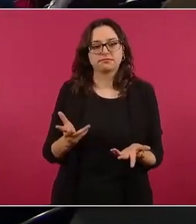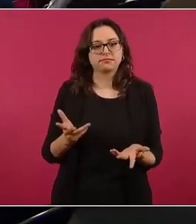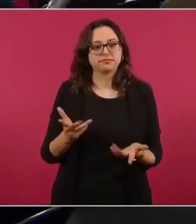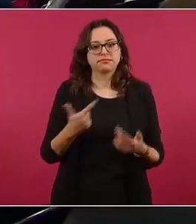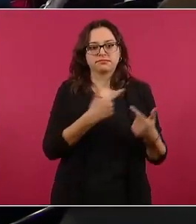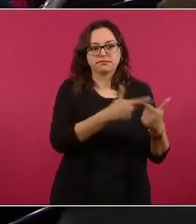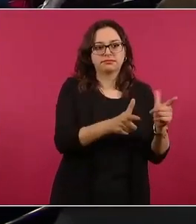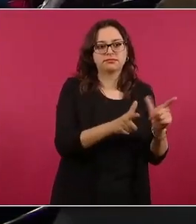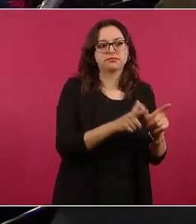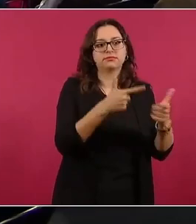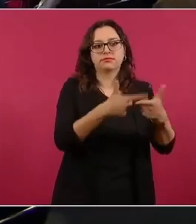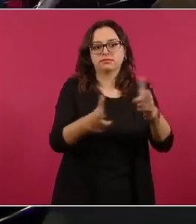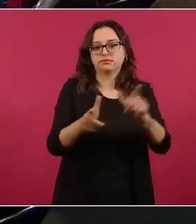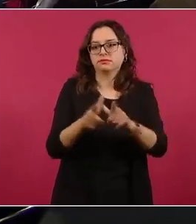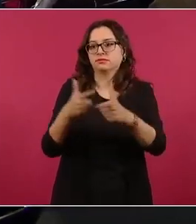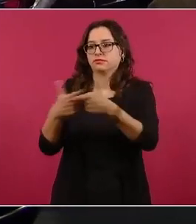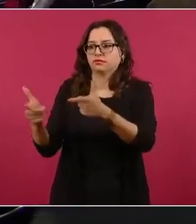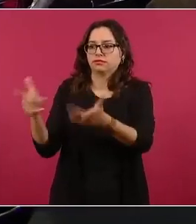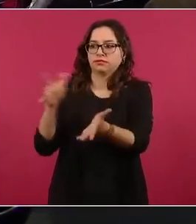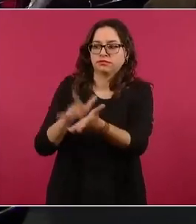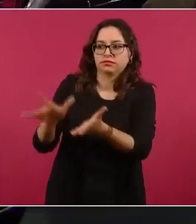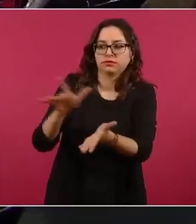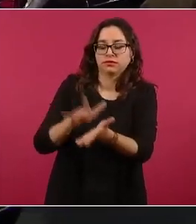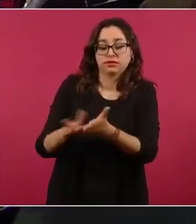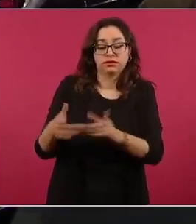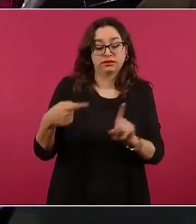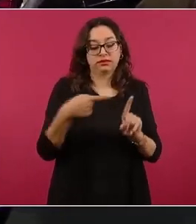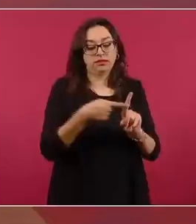Entonces, Echeverría